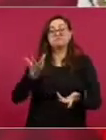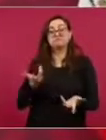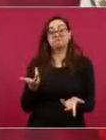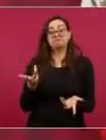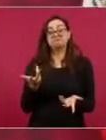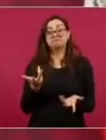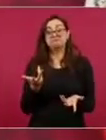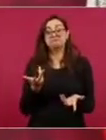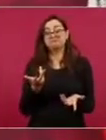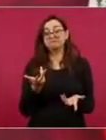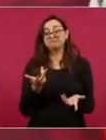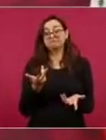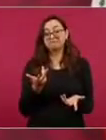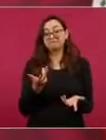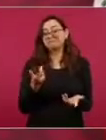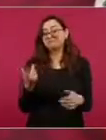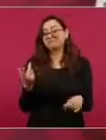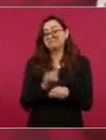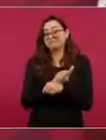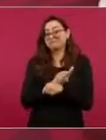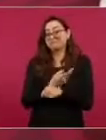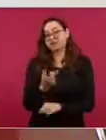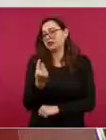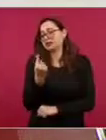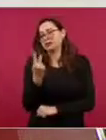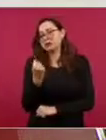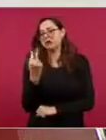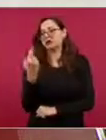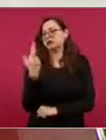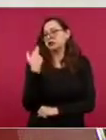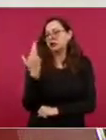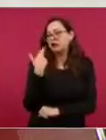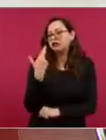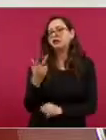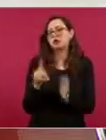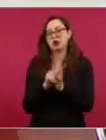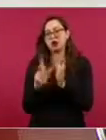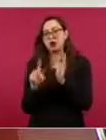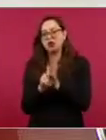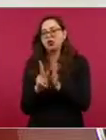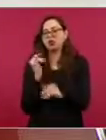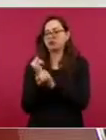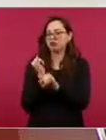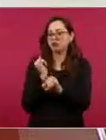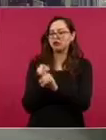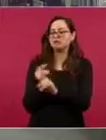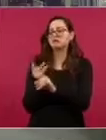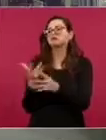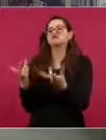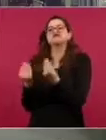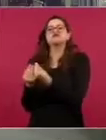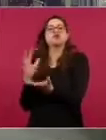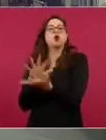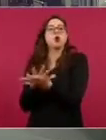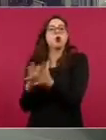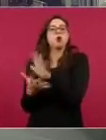y siguen siendo los medios instrumentos para